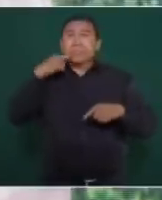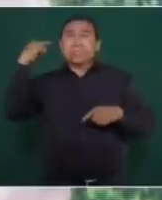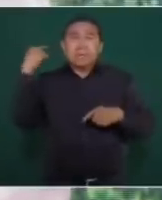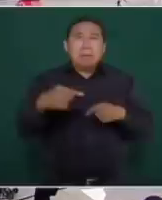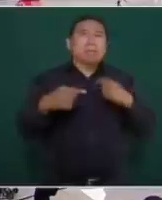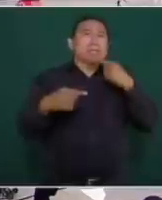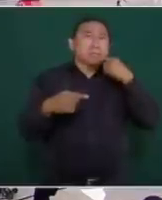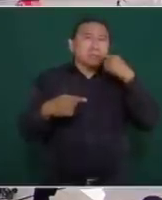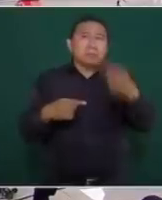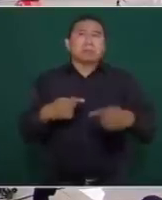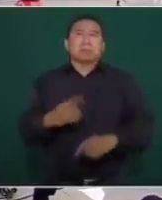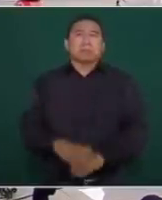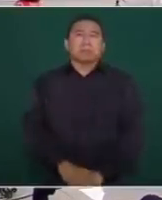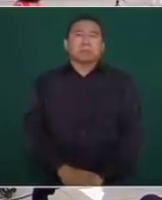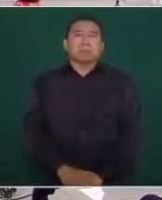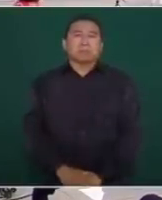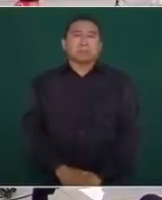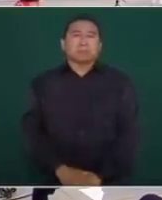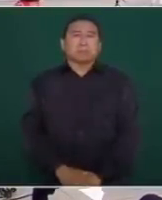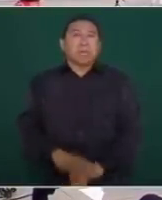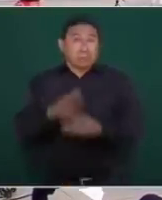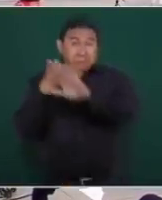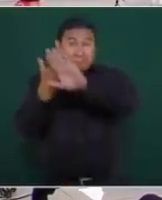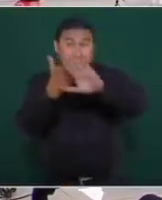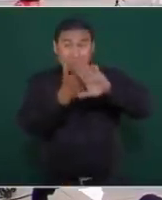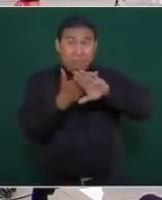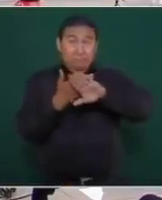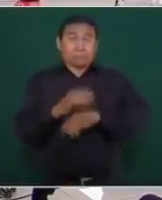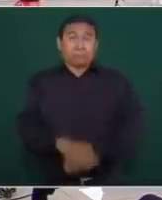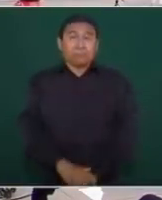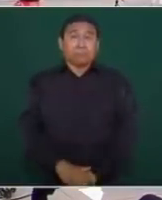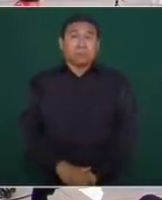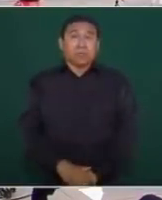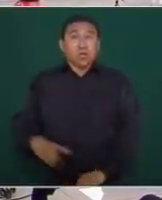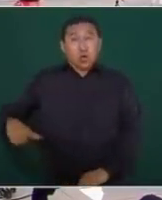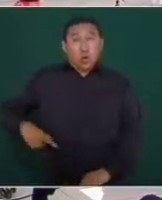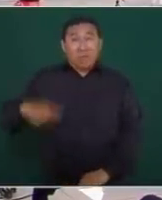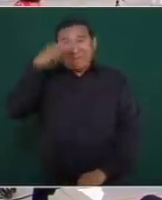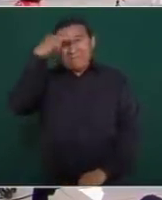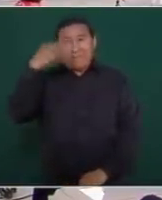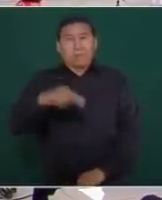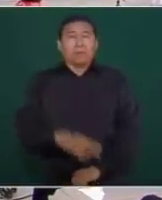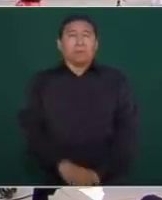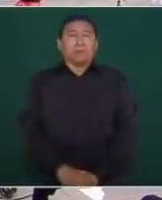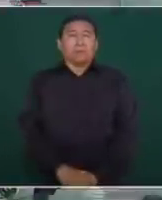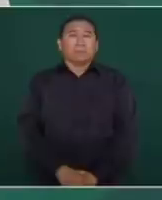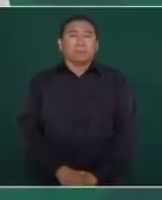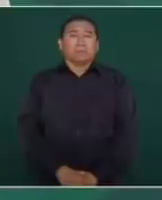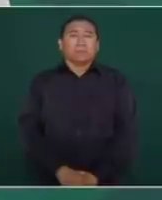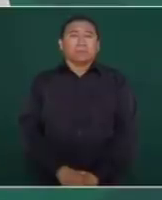en contra del gobierno de México. Entonces,